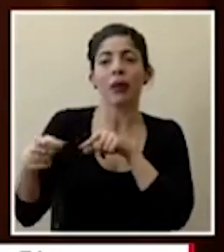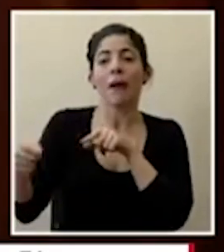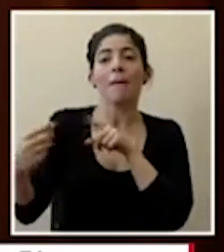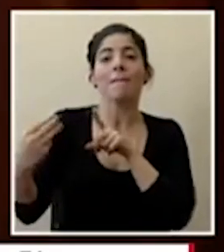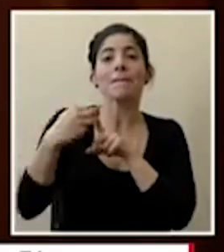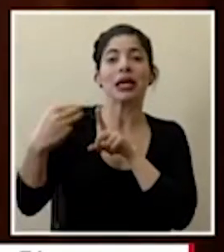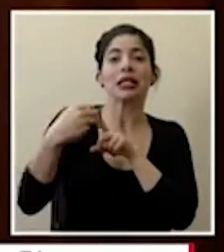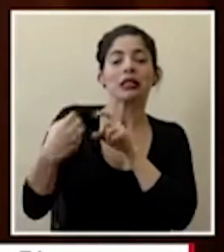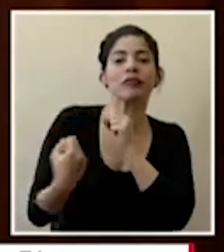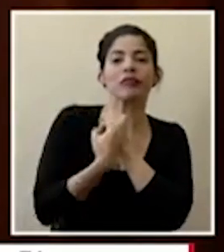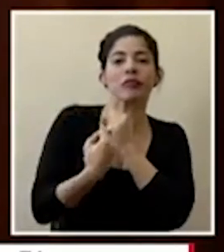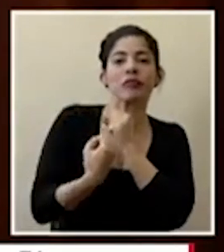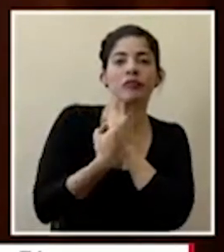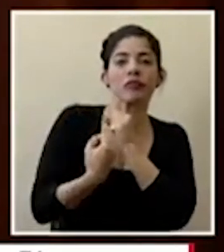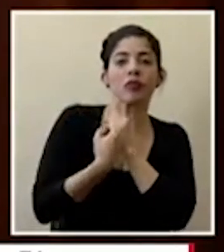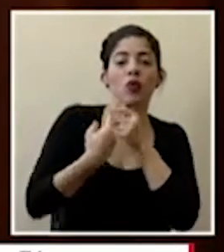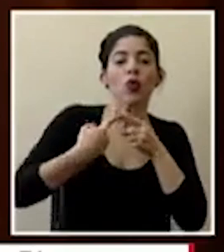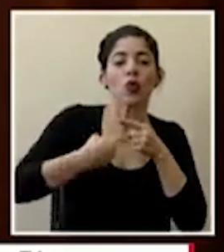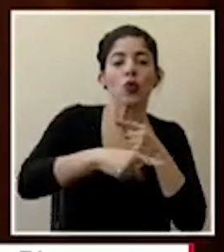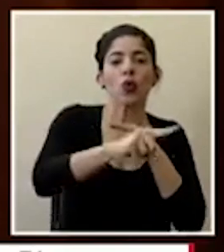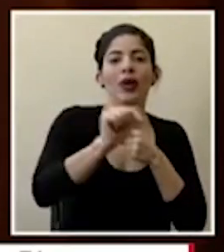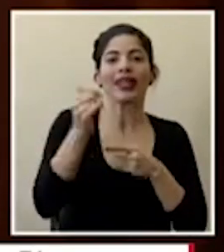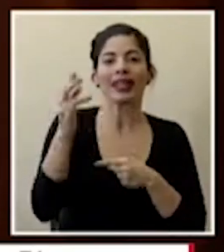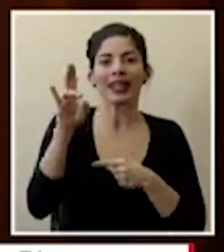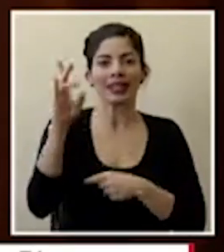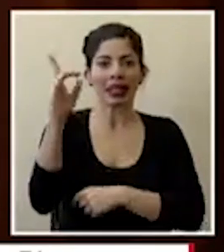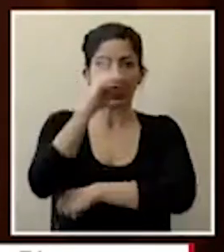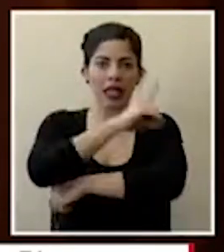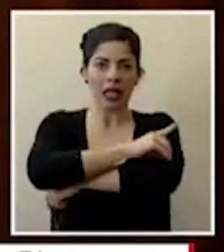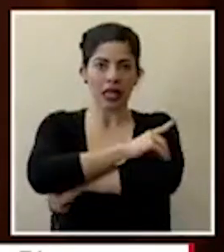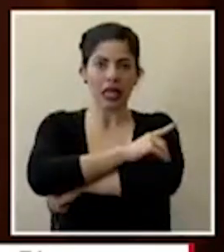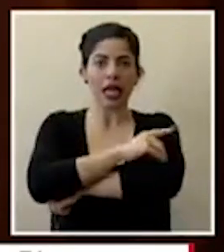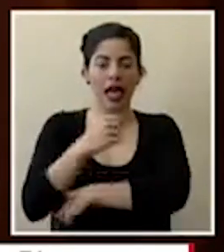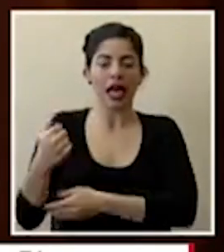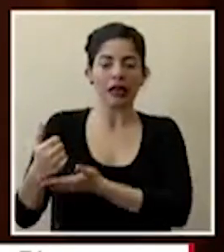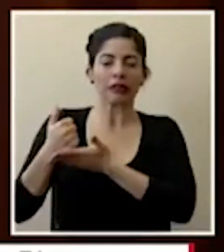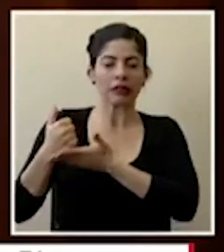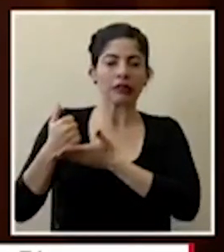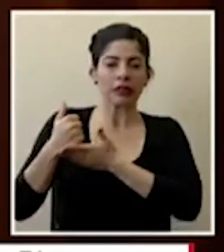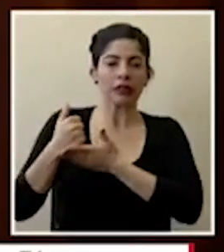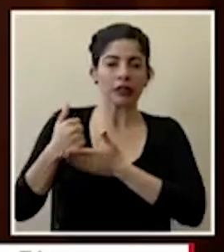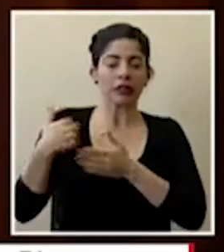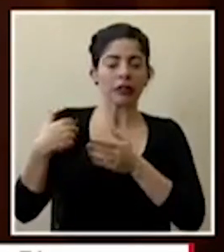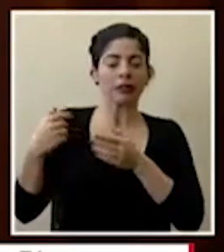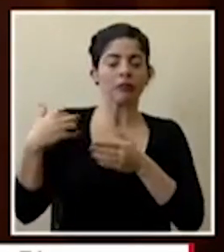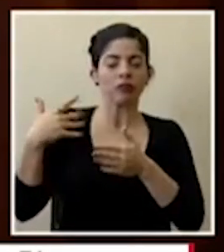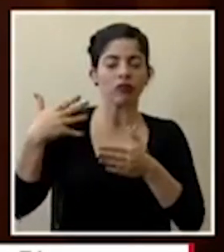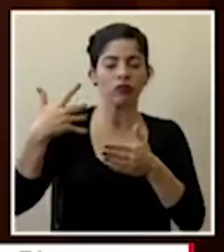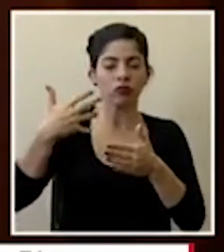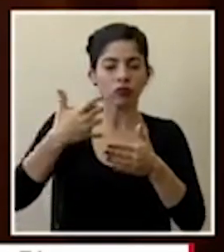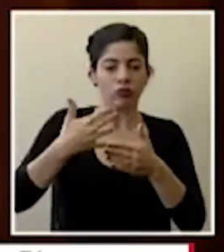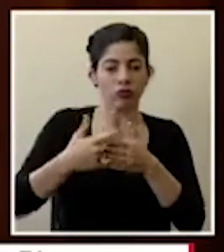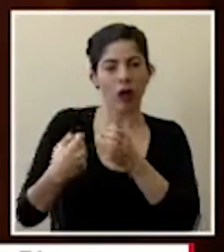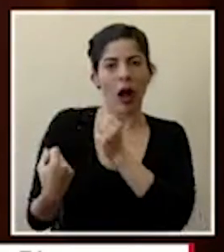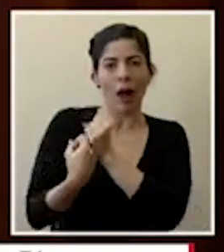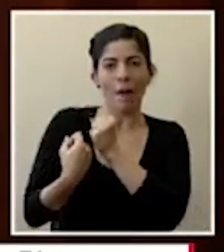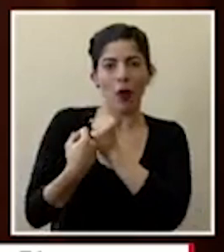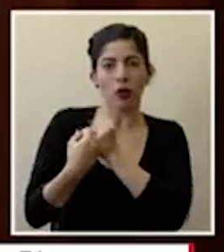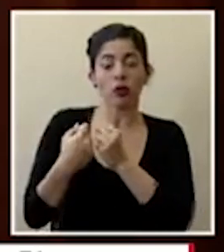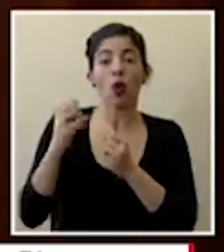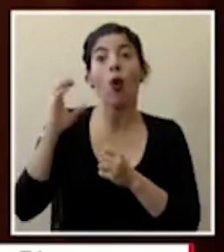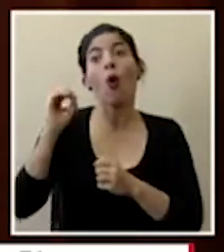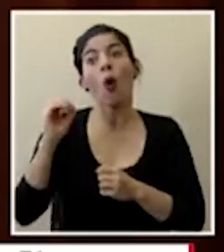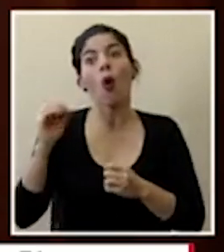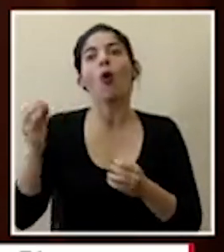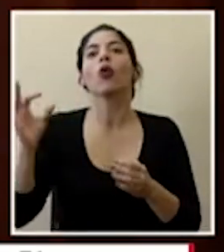este por 17 días este para que usted pueda llegar justamente en ese en ese periodo o incluso por 90